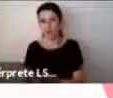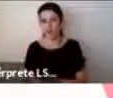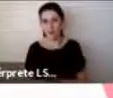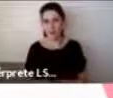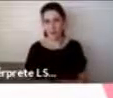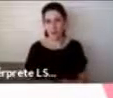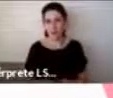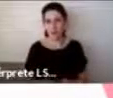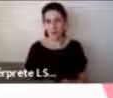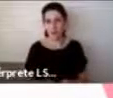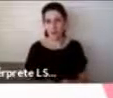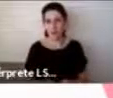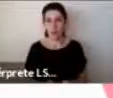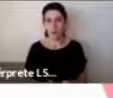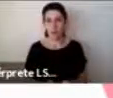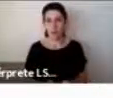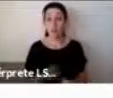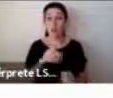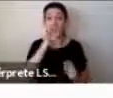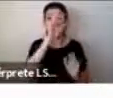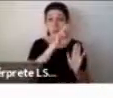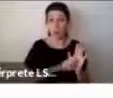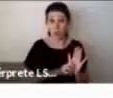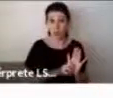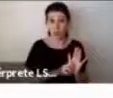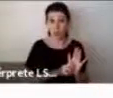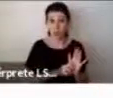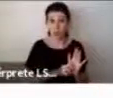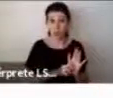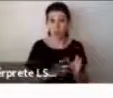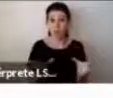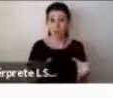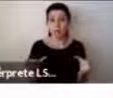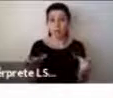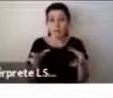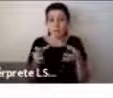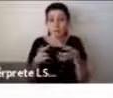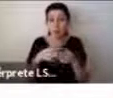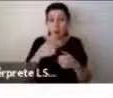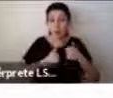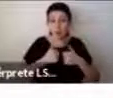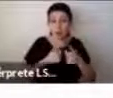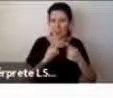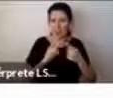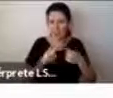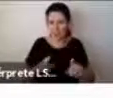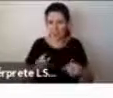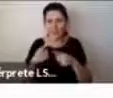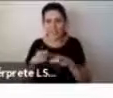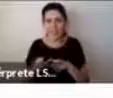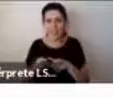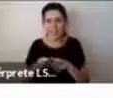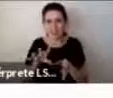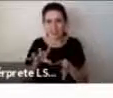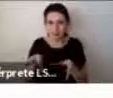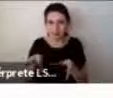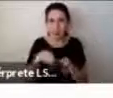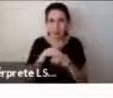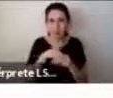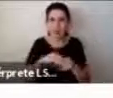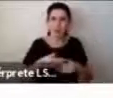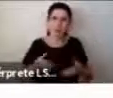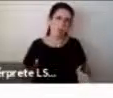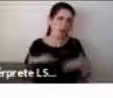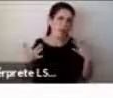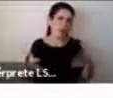para poder armarlo, consistió en un equipo interdisciplinario muy motivado por hacer este proyecto. La verdad es que